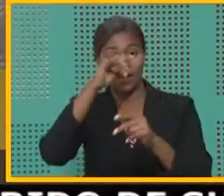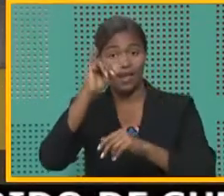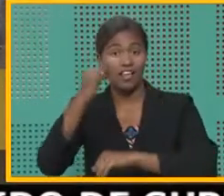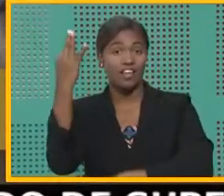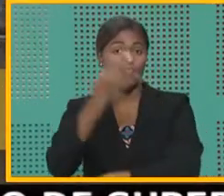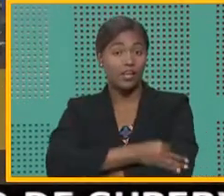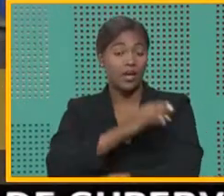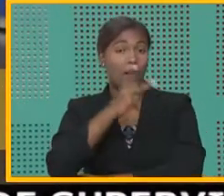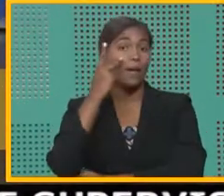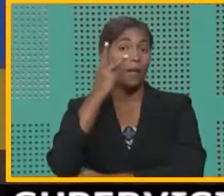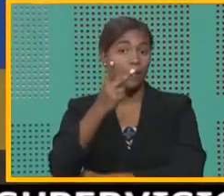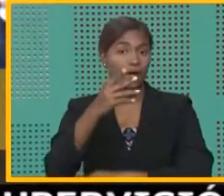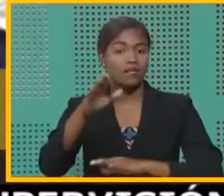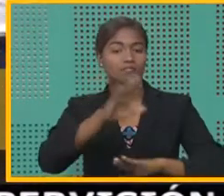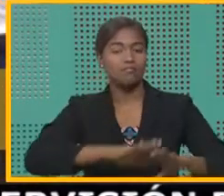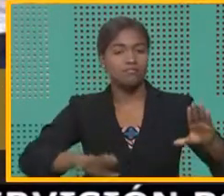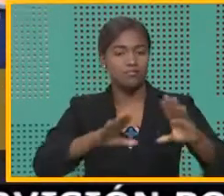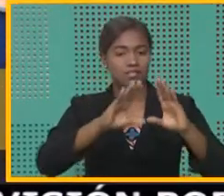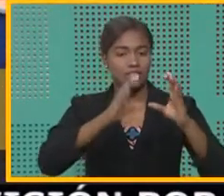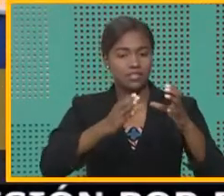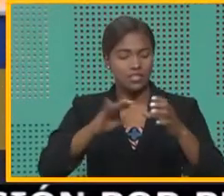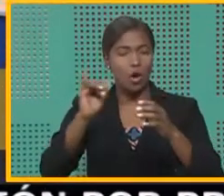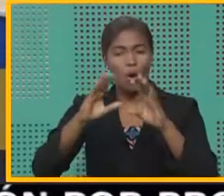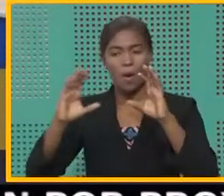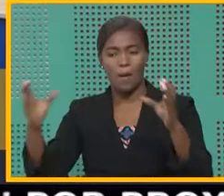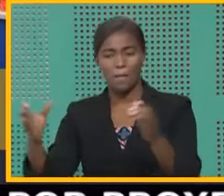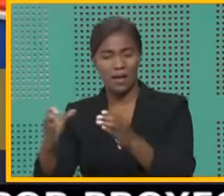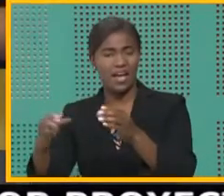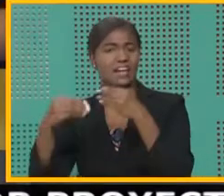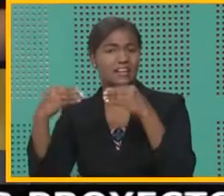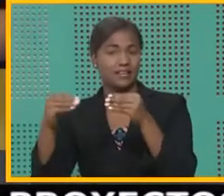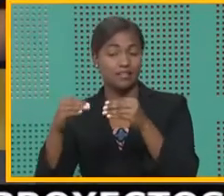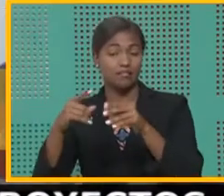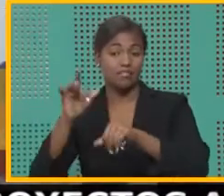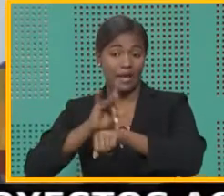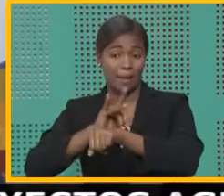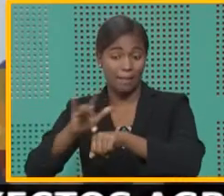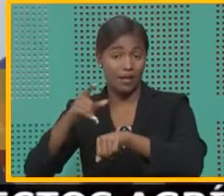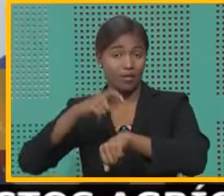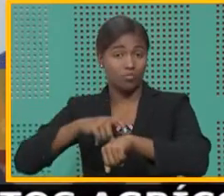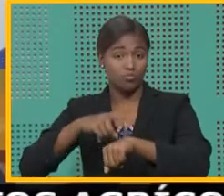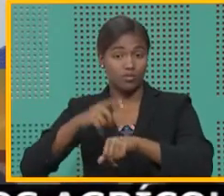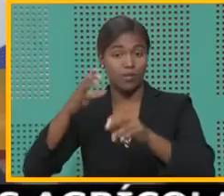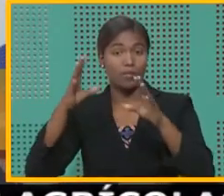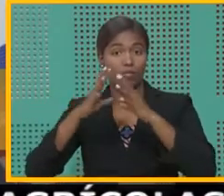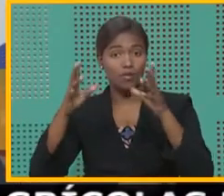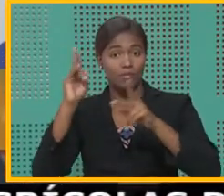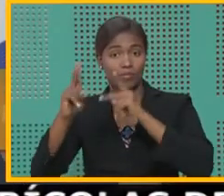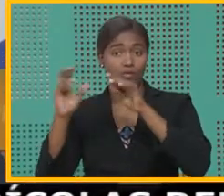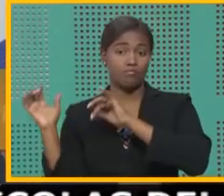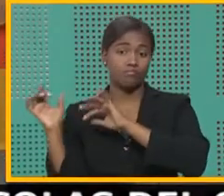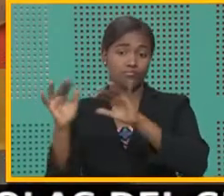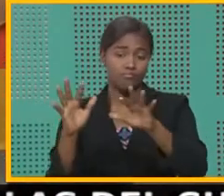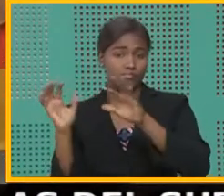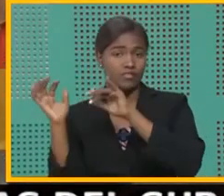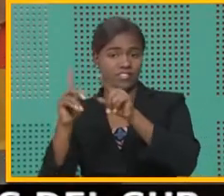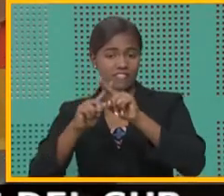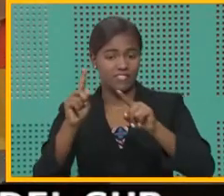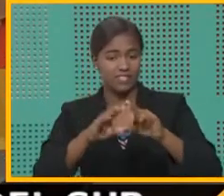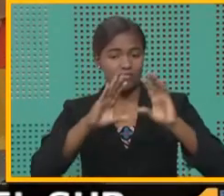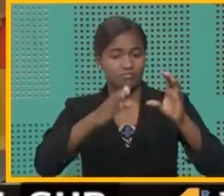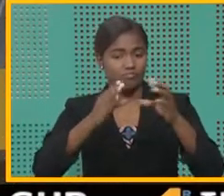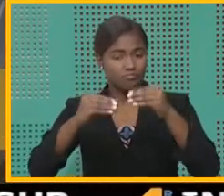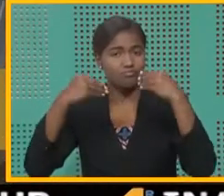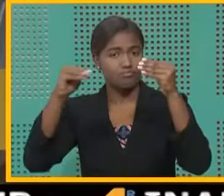es notorio, tanto en las tiendas como en pequeños comercios. Desde tempranas horas, cientos de personas se han dirigido a las principales tiendas